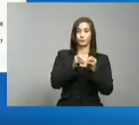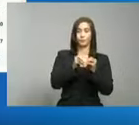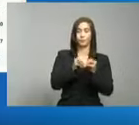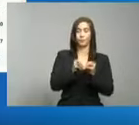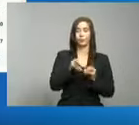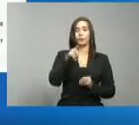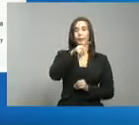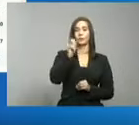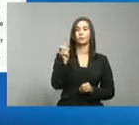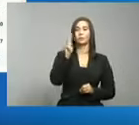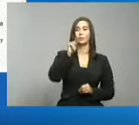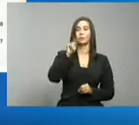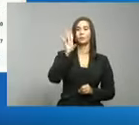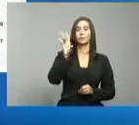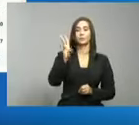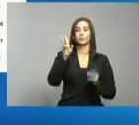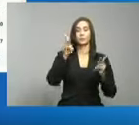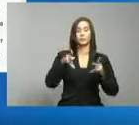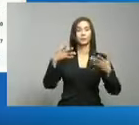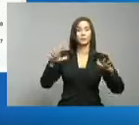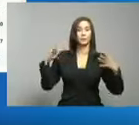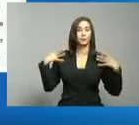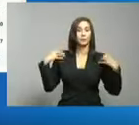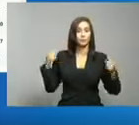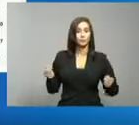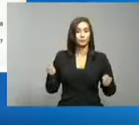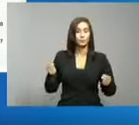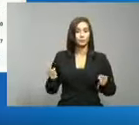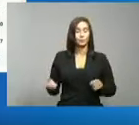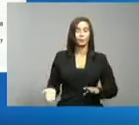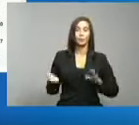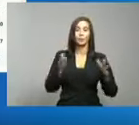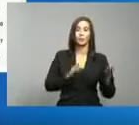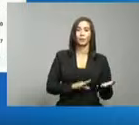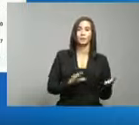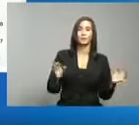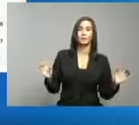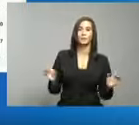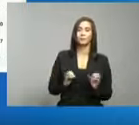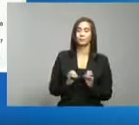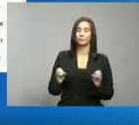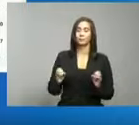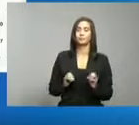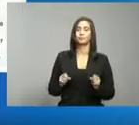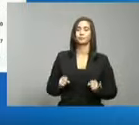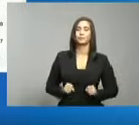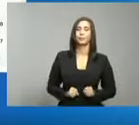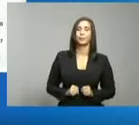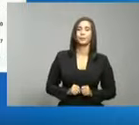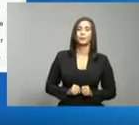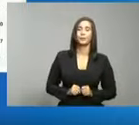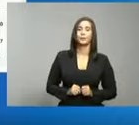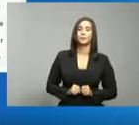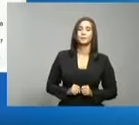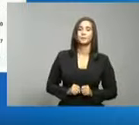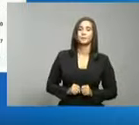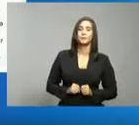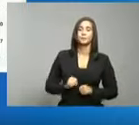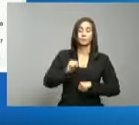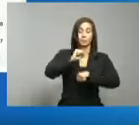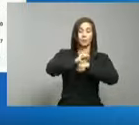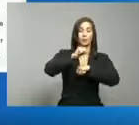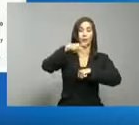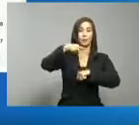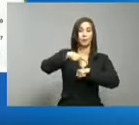127 recuperados, cero fallecimientos. San Pedro de